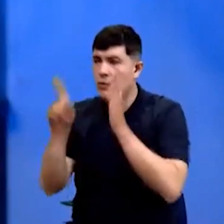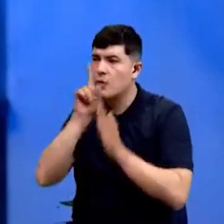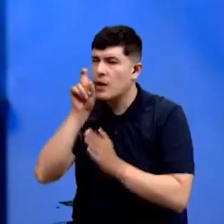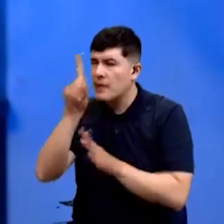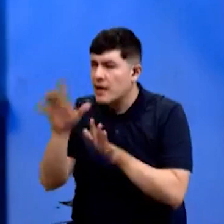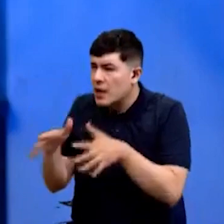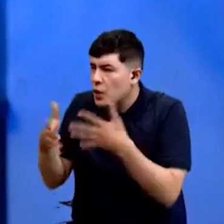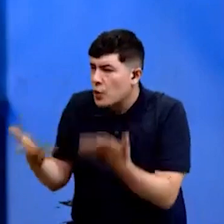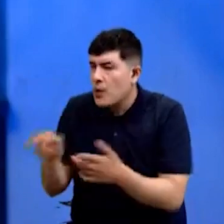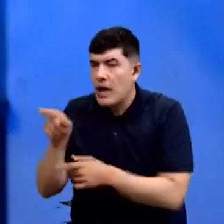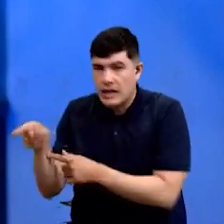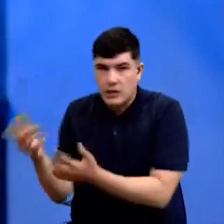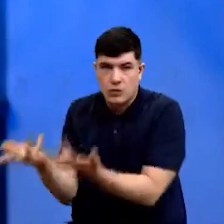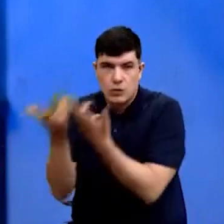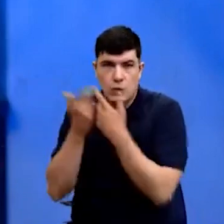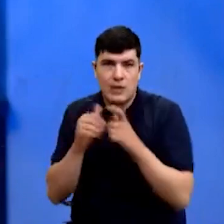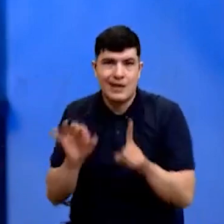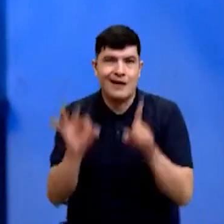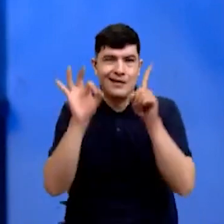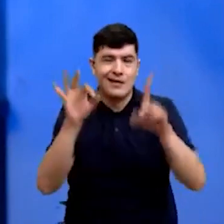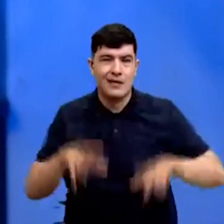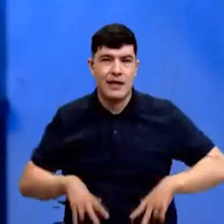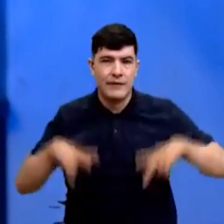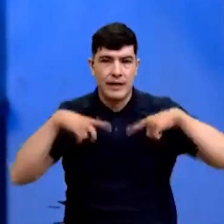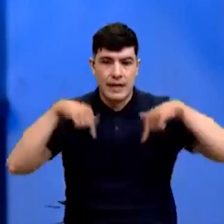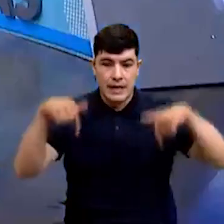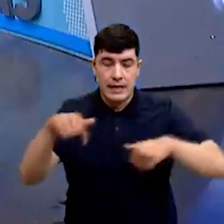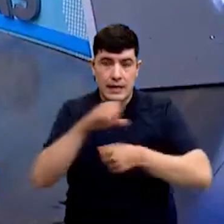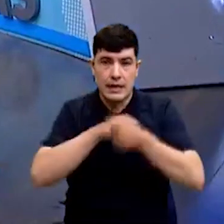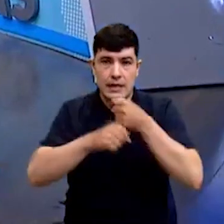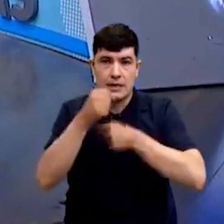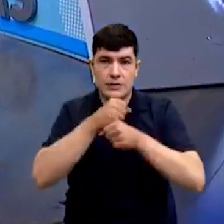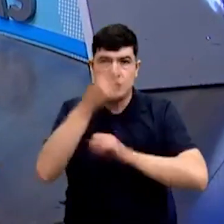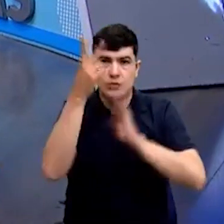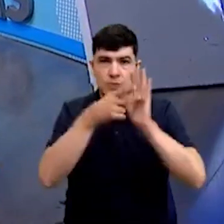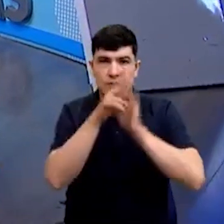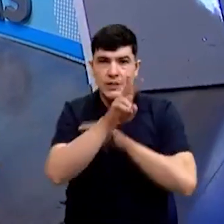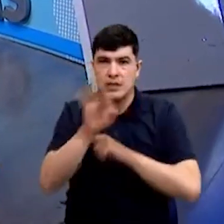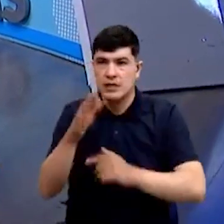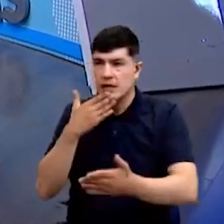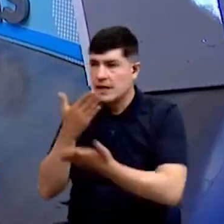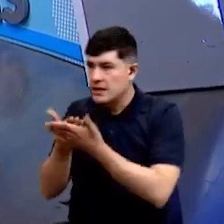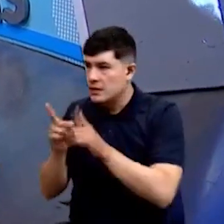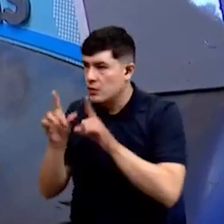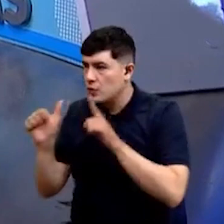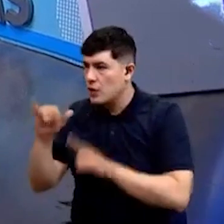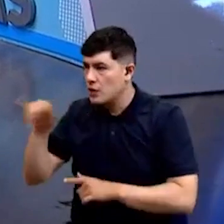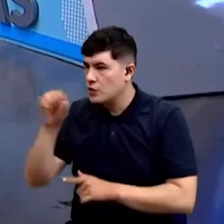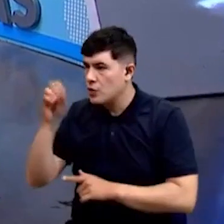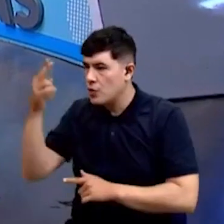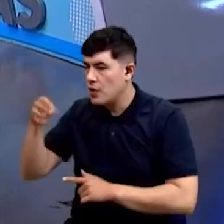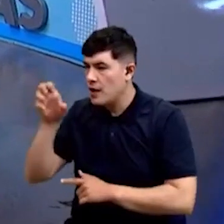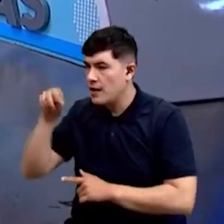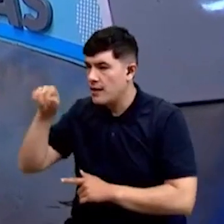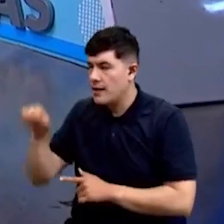de la calidad de vida en Santander 2023? Doctora Joana, muchas gracias por contarnos cómo vamos a esta hora.